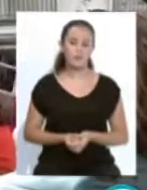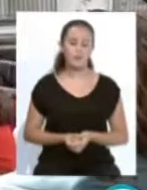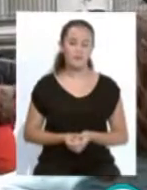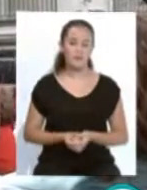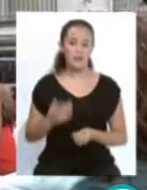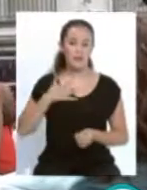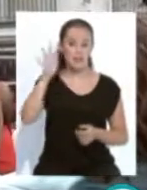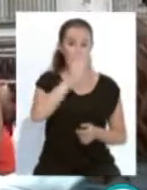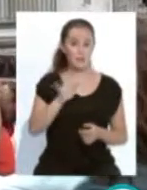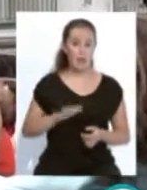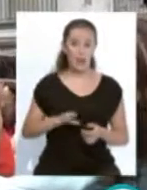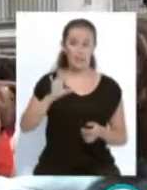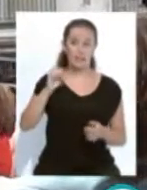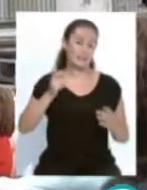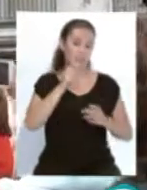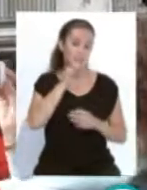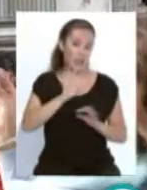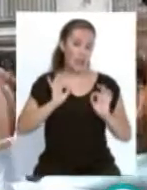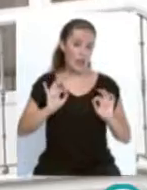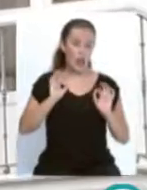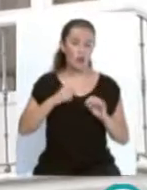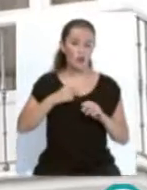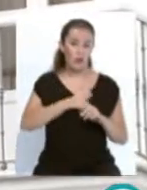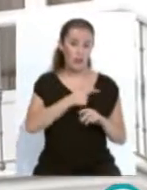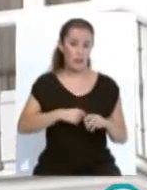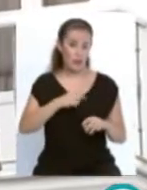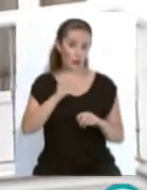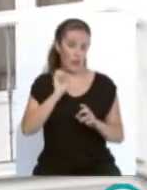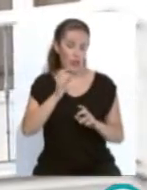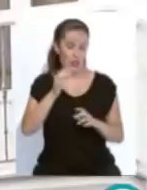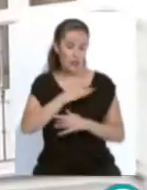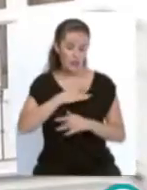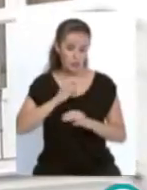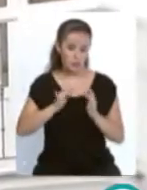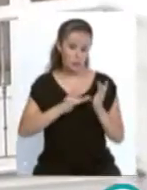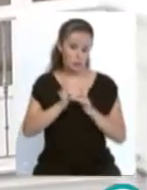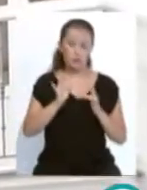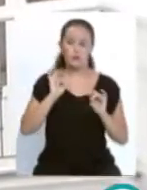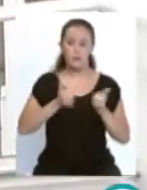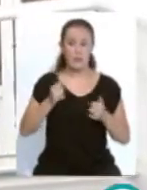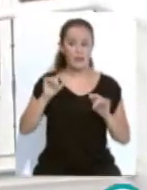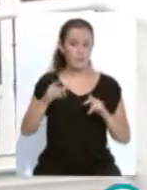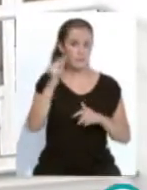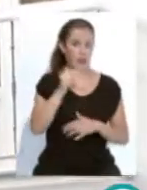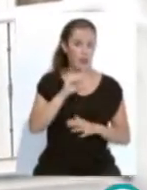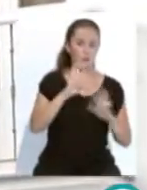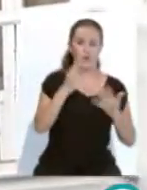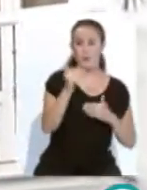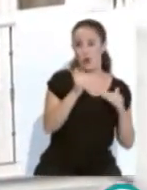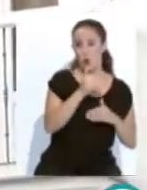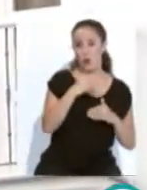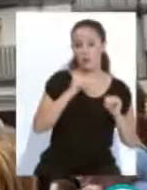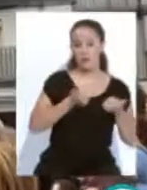La imagen del Sagrado Corazón de Jesús volverá a procesionar este viernes. A las nueve menos cuarto de la noche saldrá desde la Iglesia de